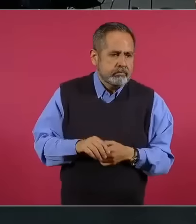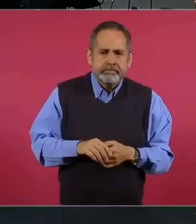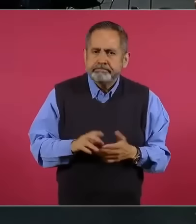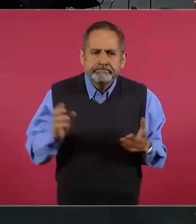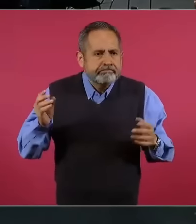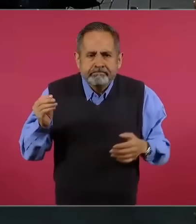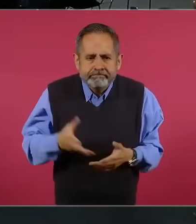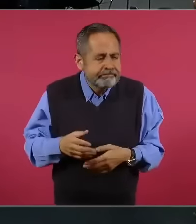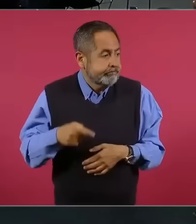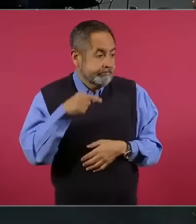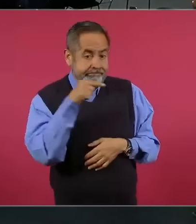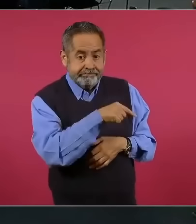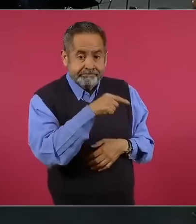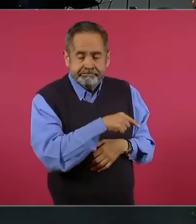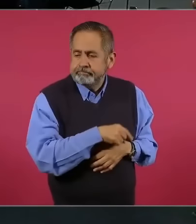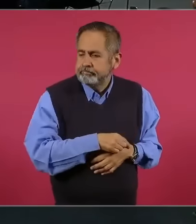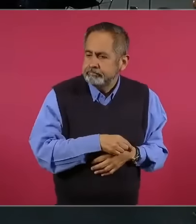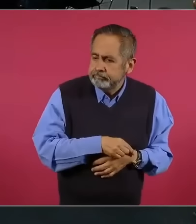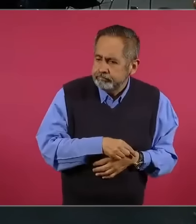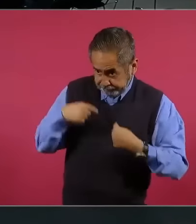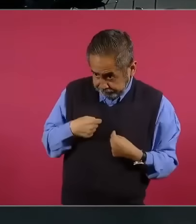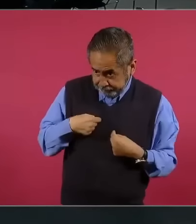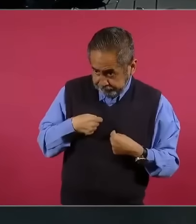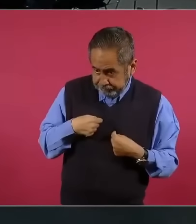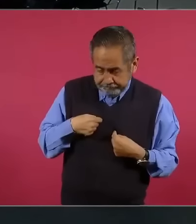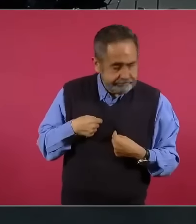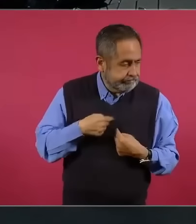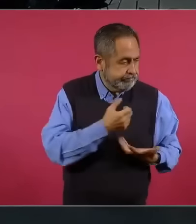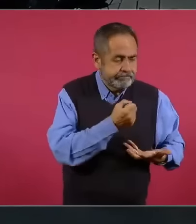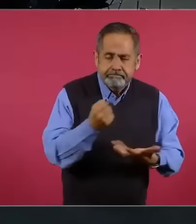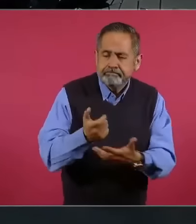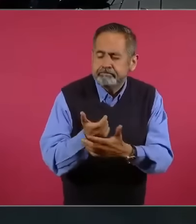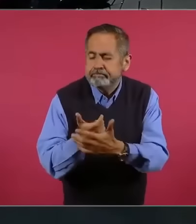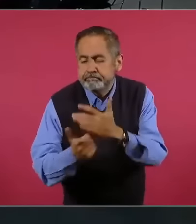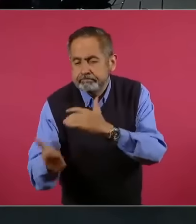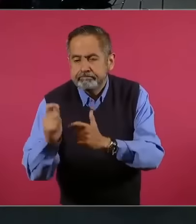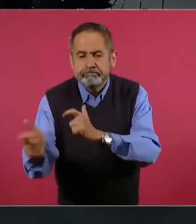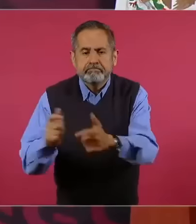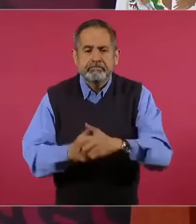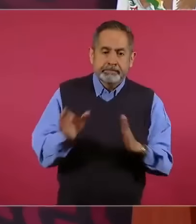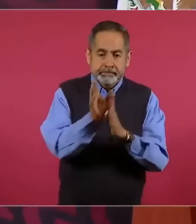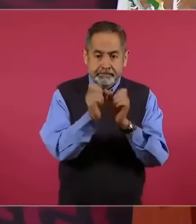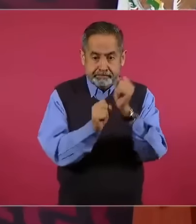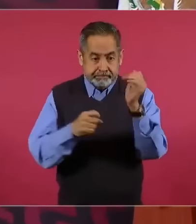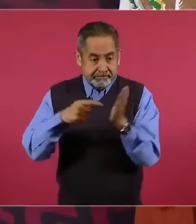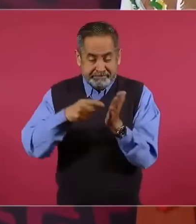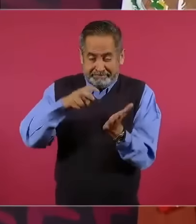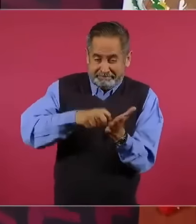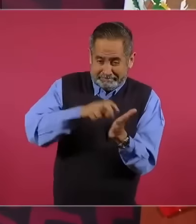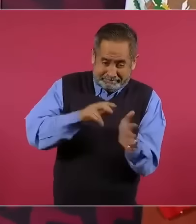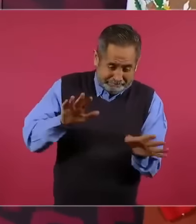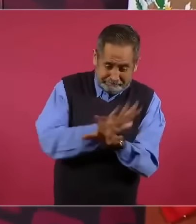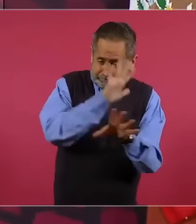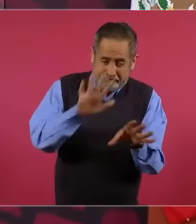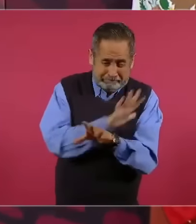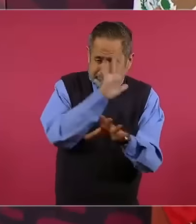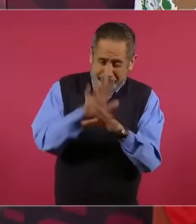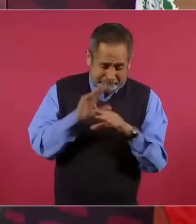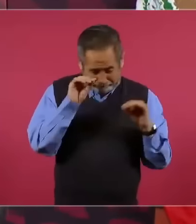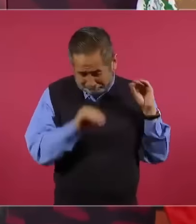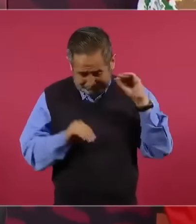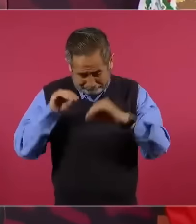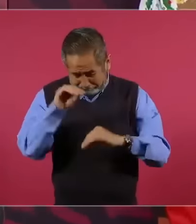de una minoría rapaz. Todas las reformas que hicieron a la Constitución para quedarse con